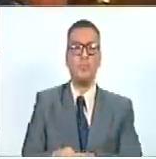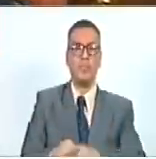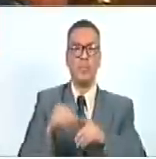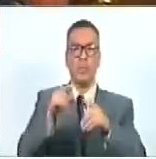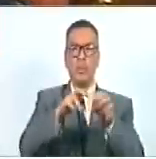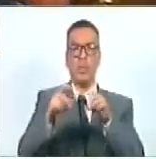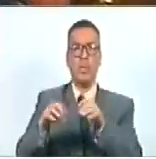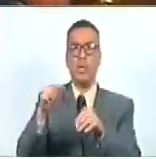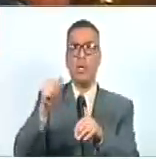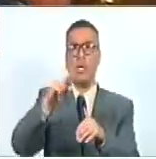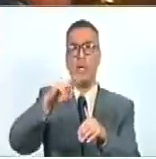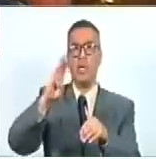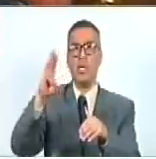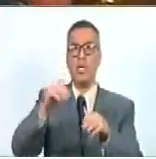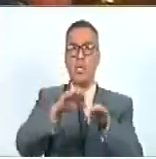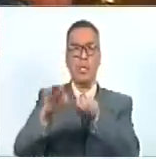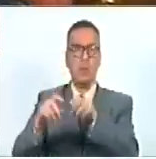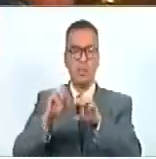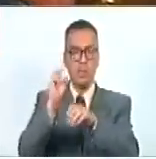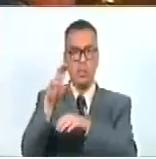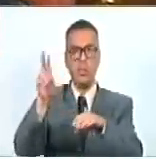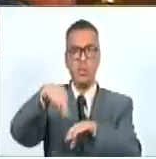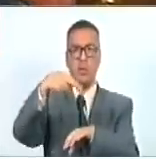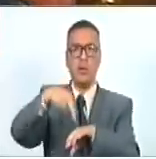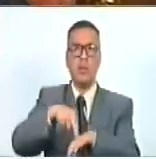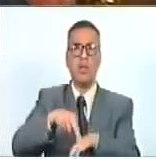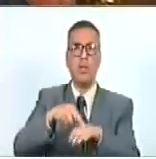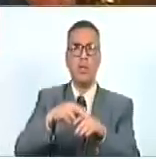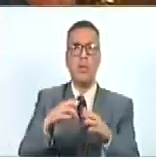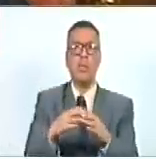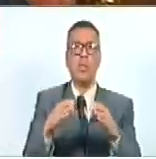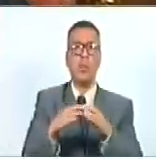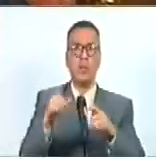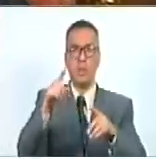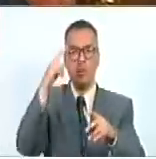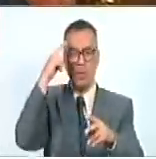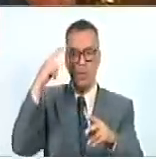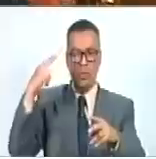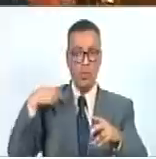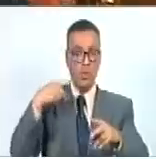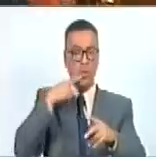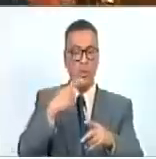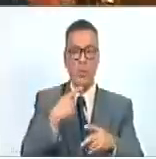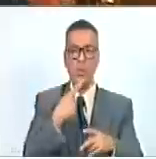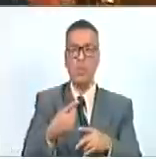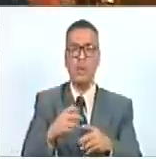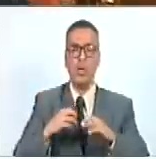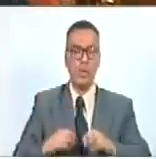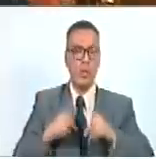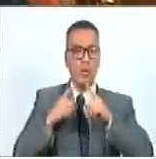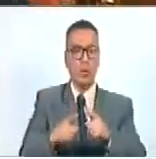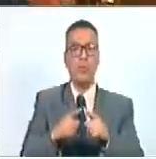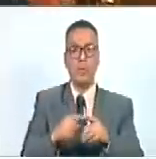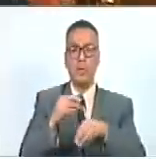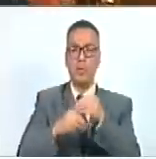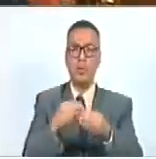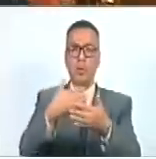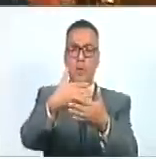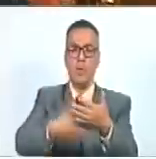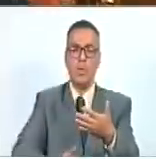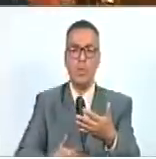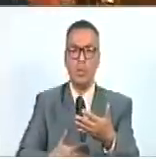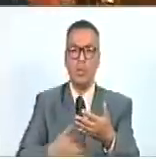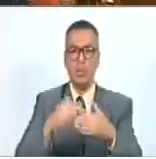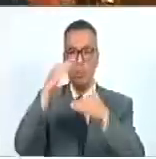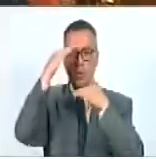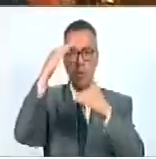Ciudadana Rosalba Gil, secretaria de la Asamblea Nacional, su despacho. Tengo el honor de dirigirme a usted en la oportunidad de hacerle llegar un cordial